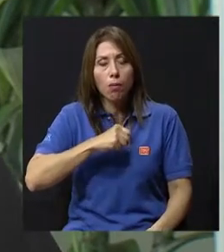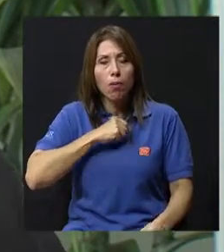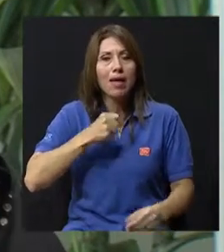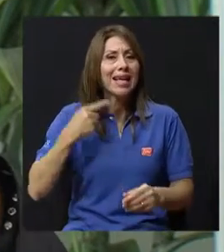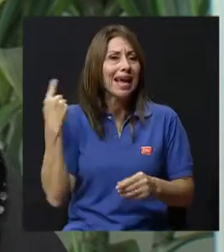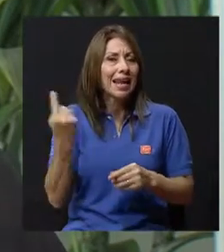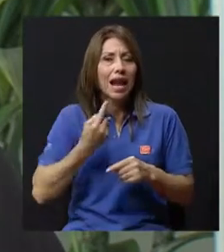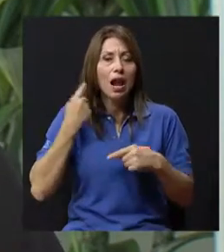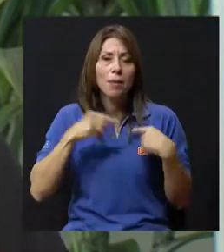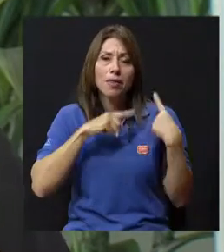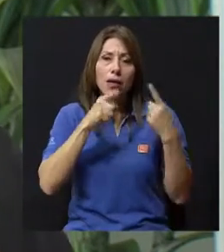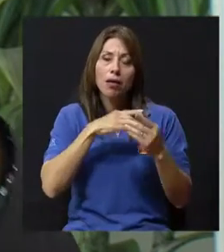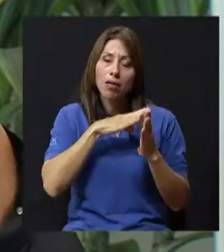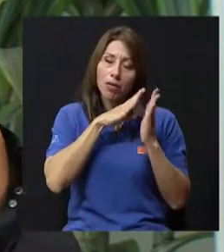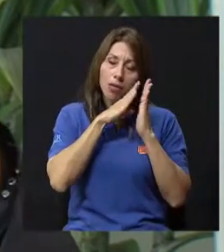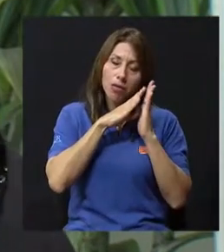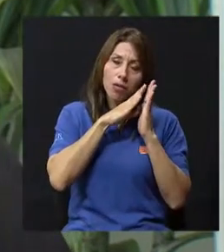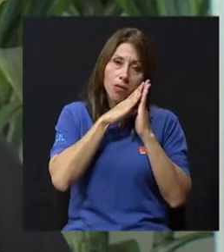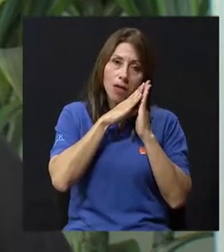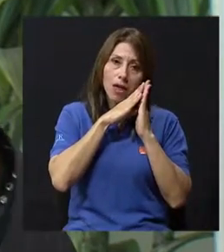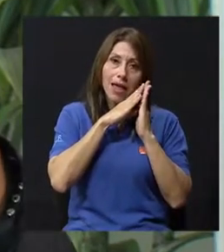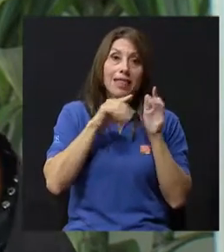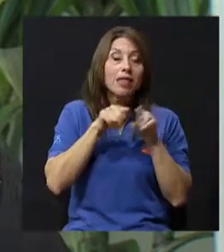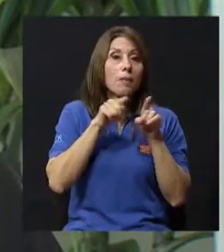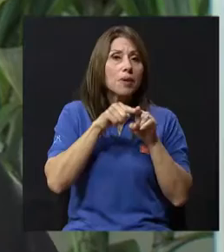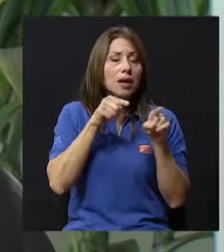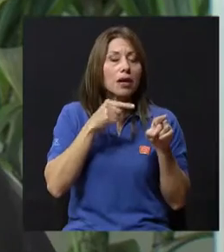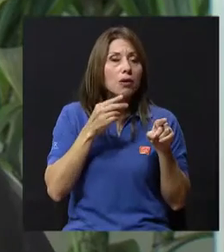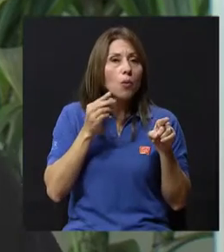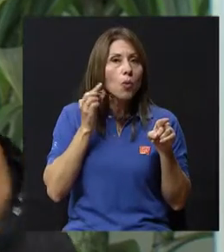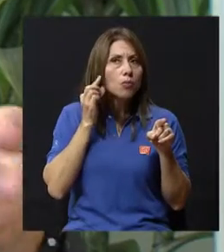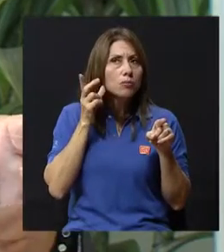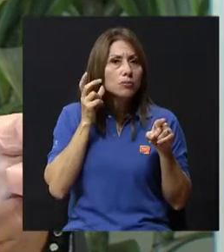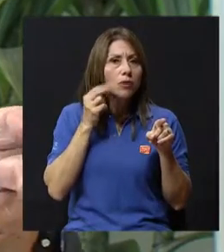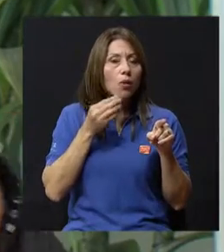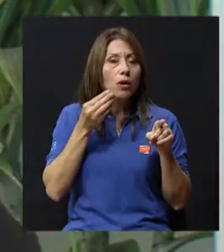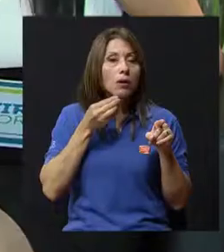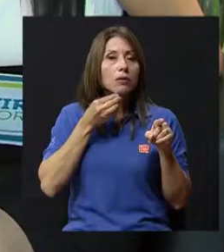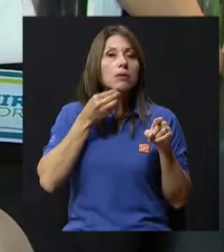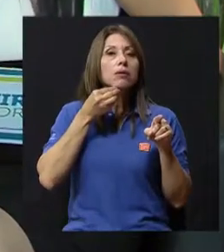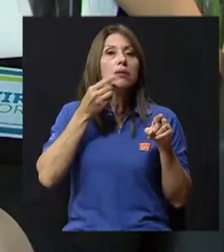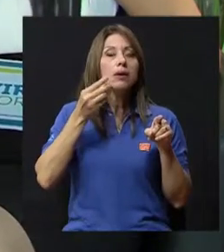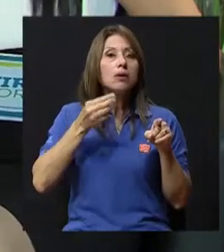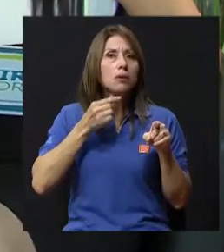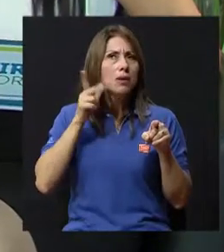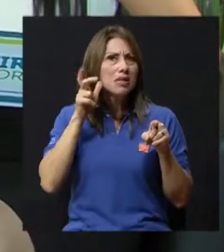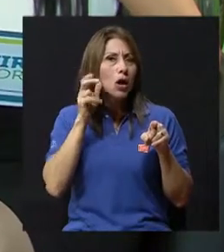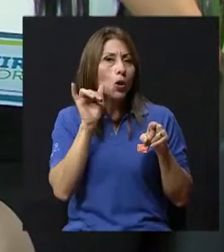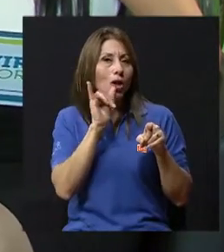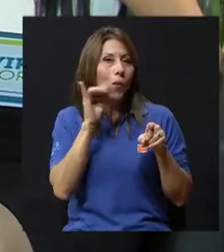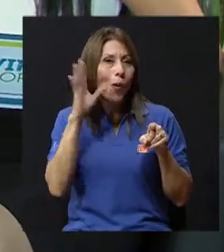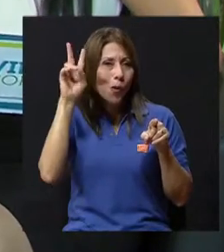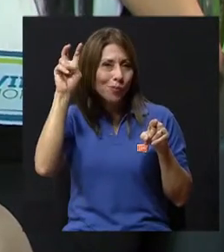una tos en las noches, con sibilancias, que es un silbido, sonido como un gato, como le llama la gente.